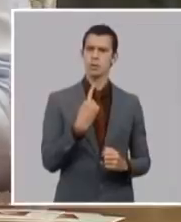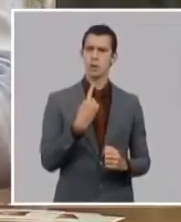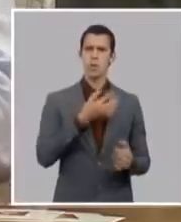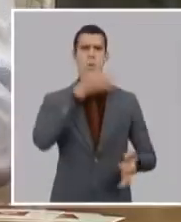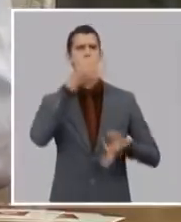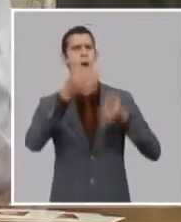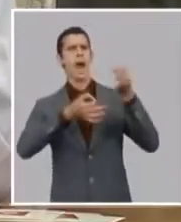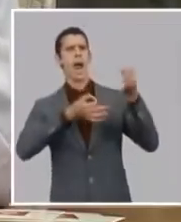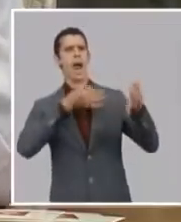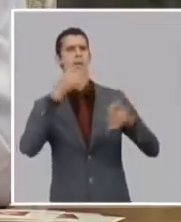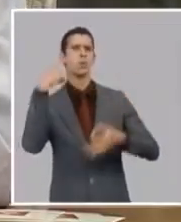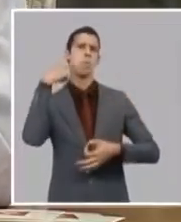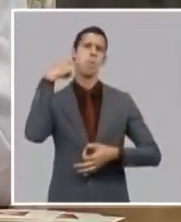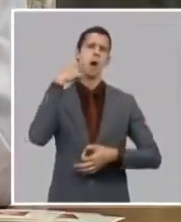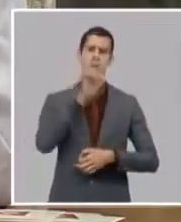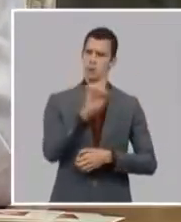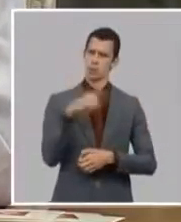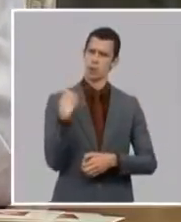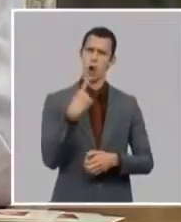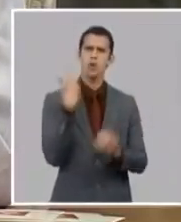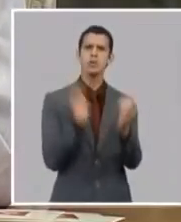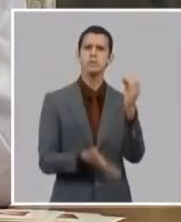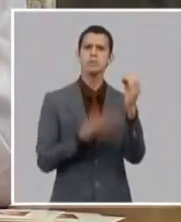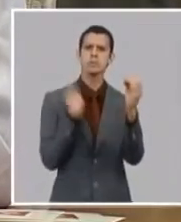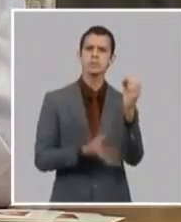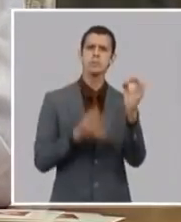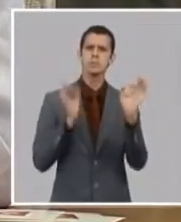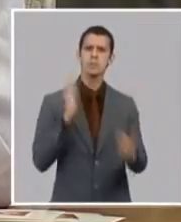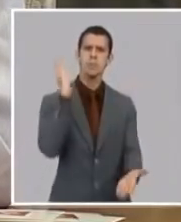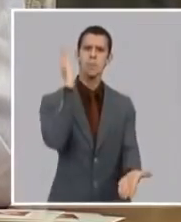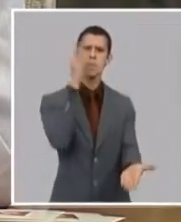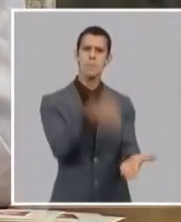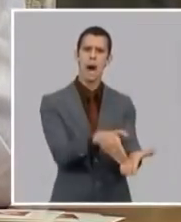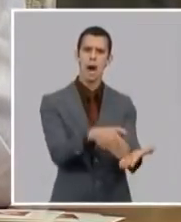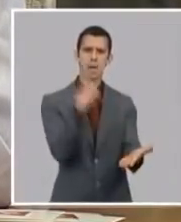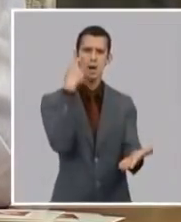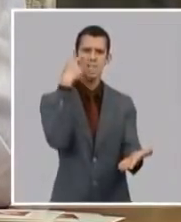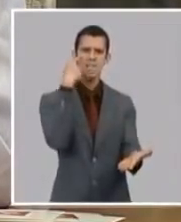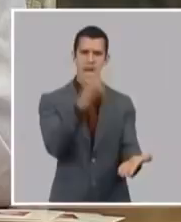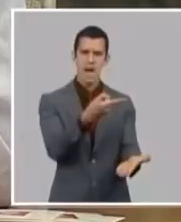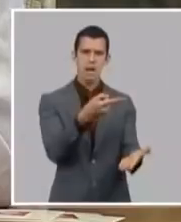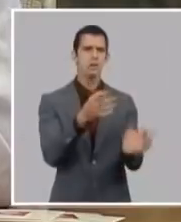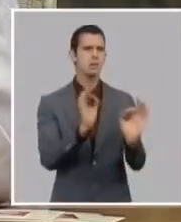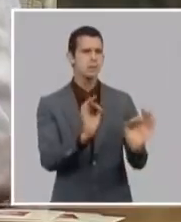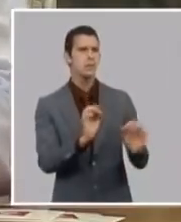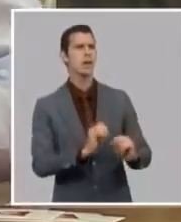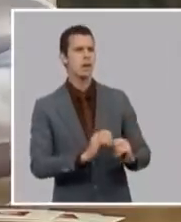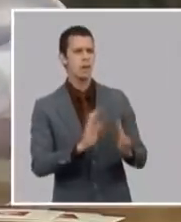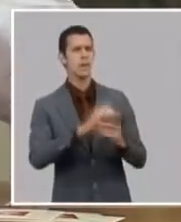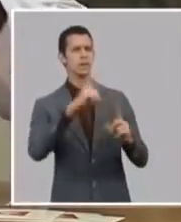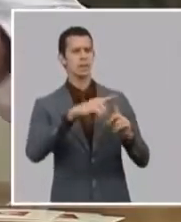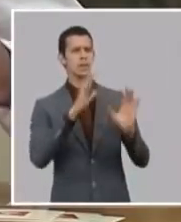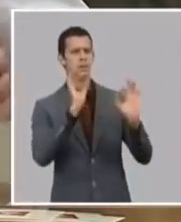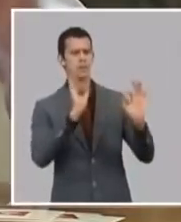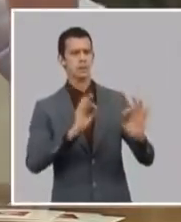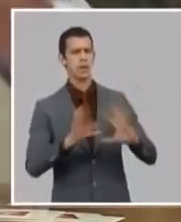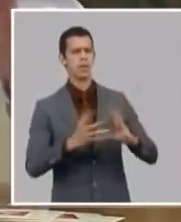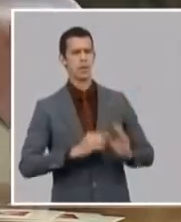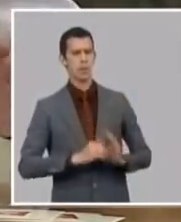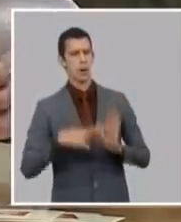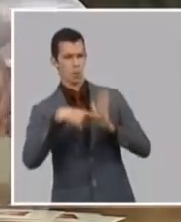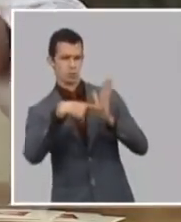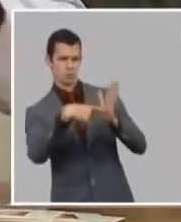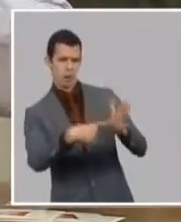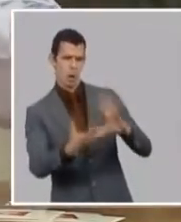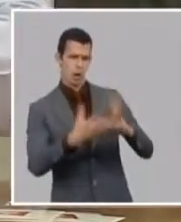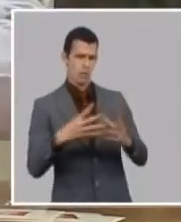ha llevado a reforzar la atención primaria a Matanz ese equipo fue el que despejó la madera